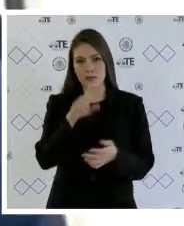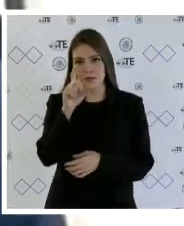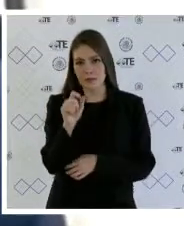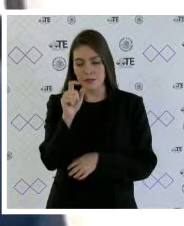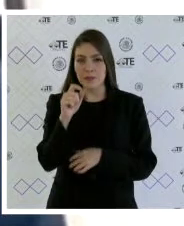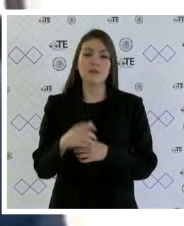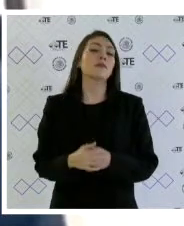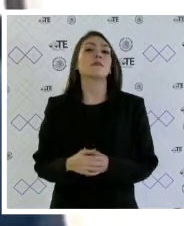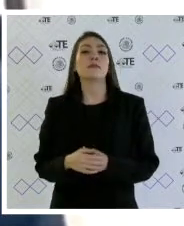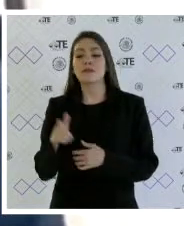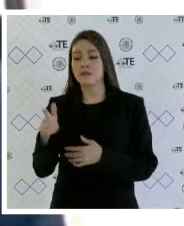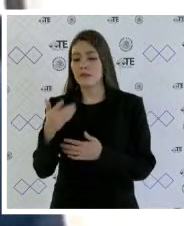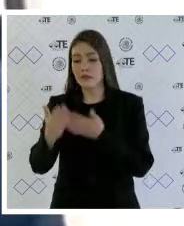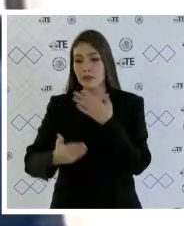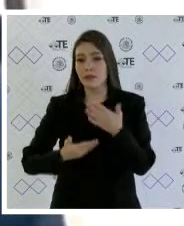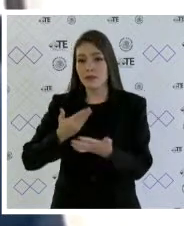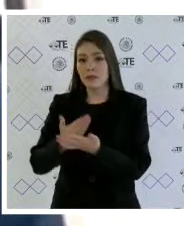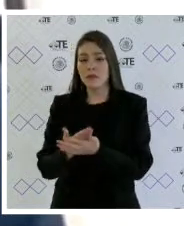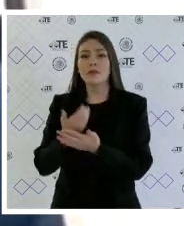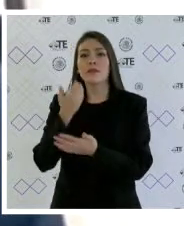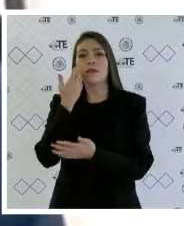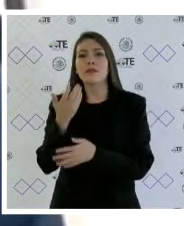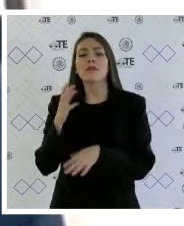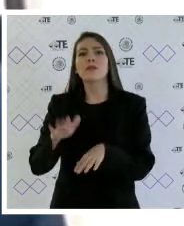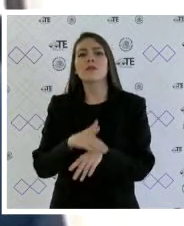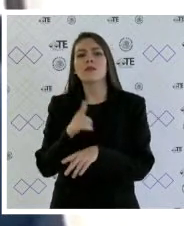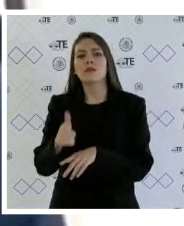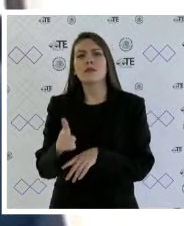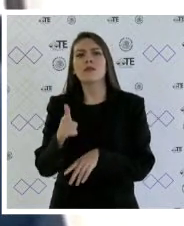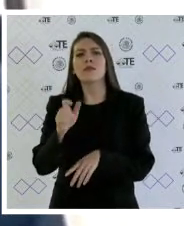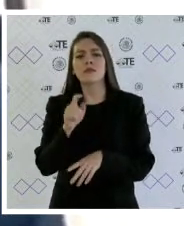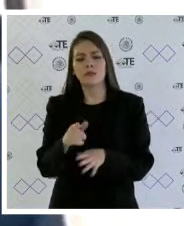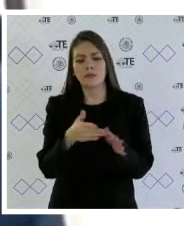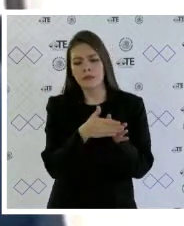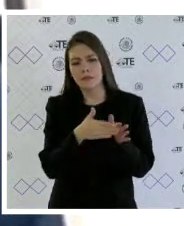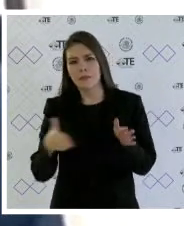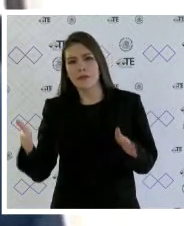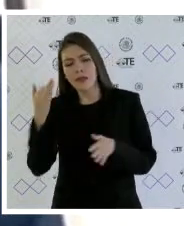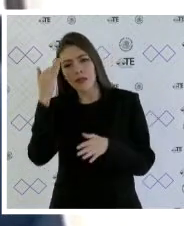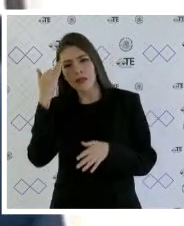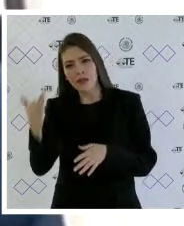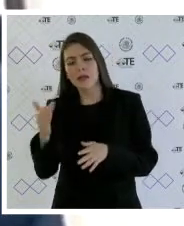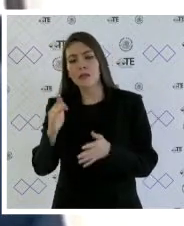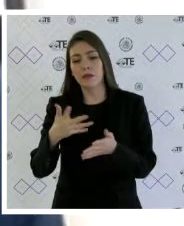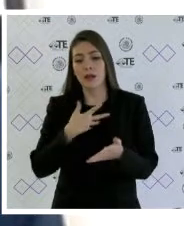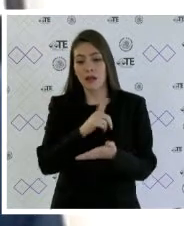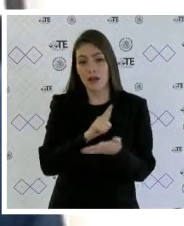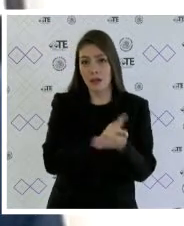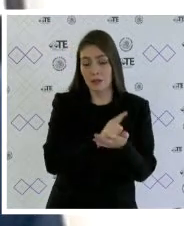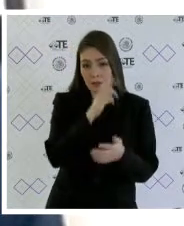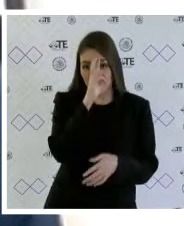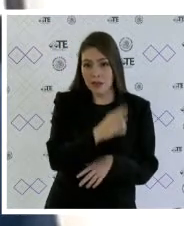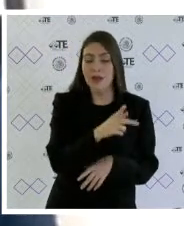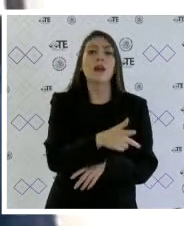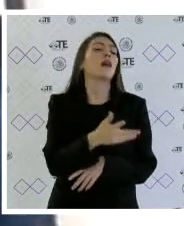el juicio respecto a la convocatoria al encontrarse fuera de plazo legal, así como las omisiones imputadas a diversas autoridades del